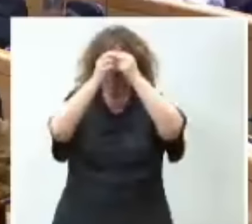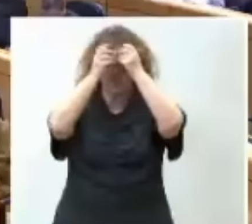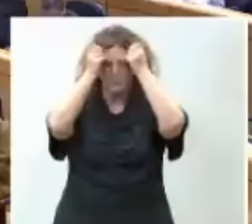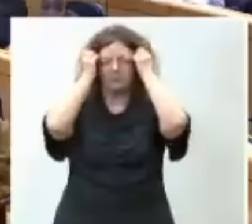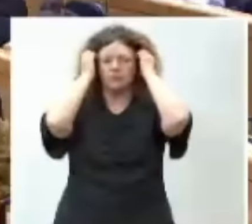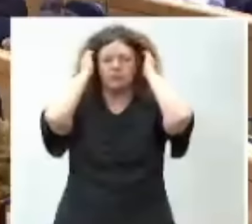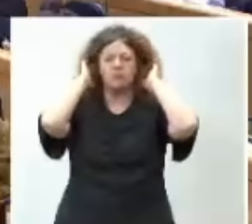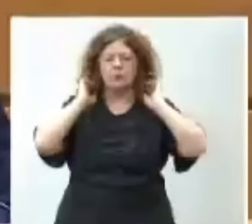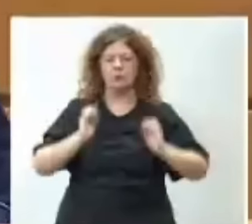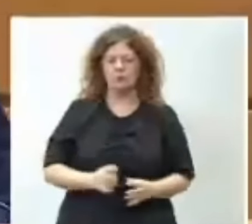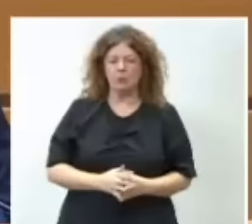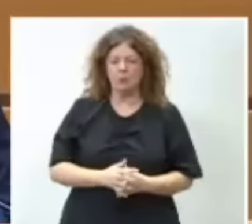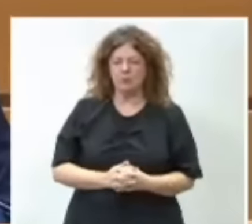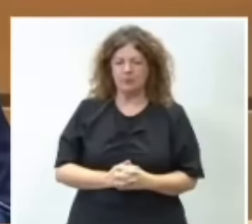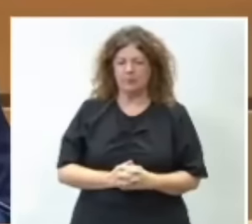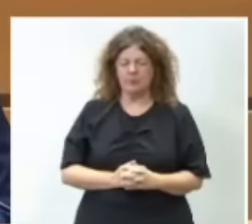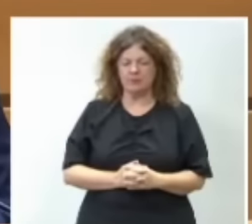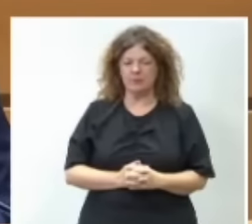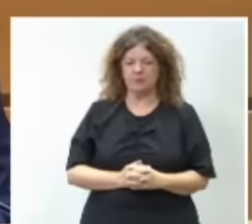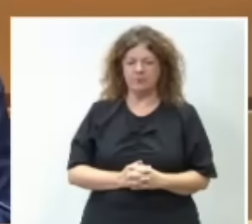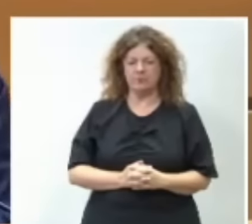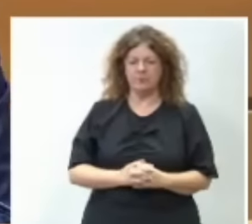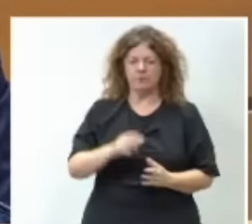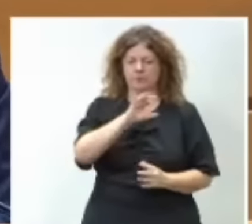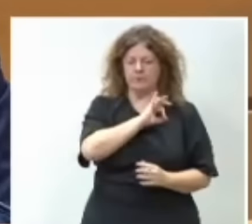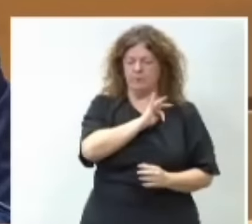Gracias. senador Galseiro tiene la palabra.